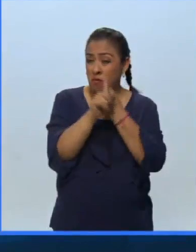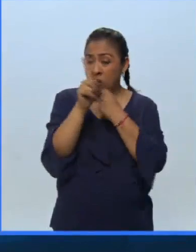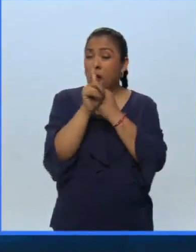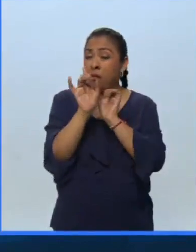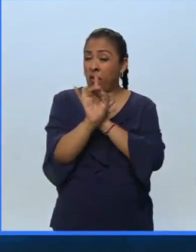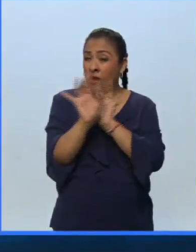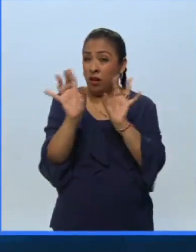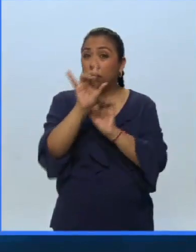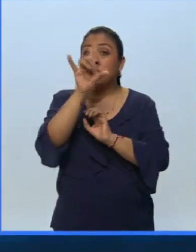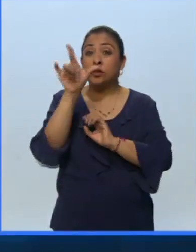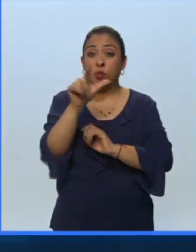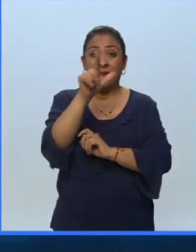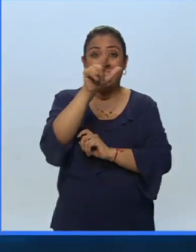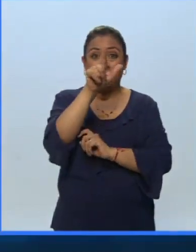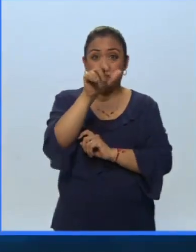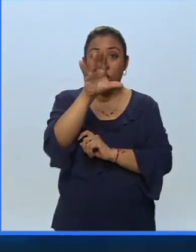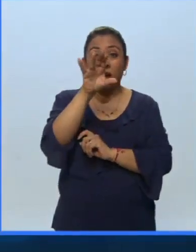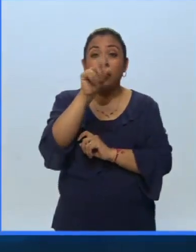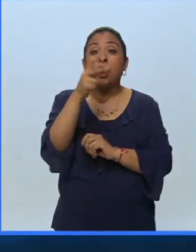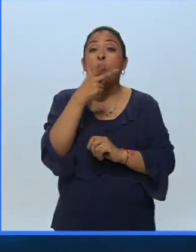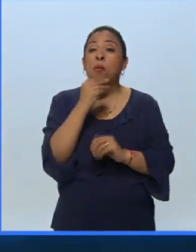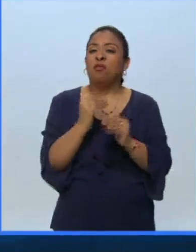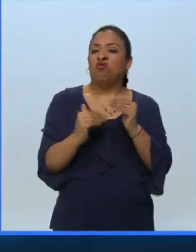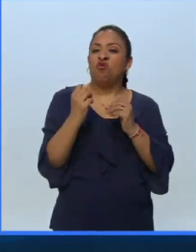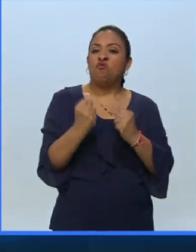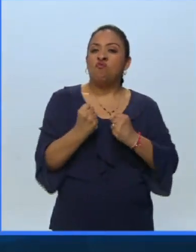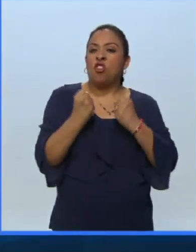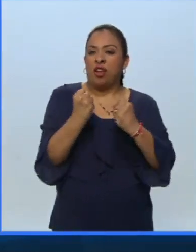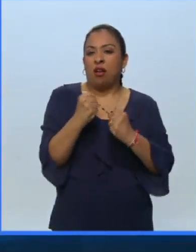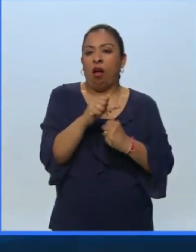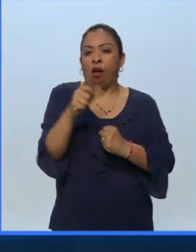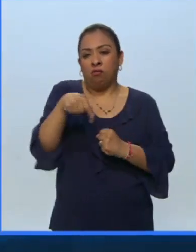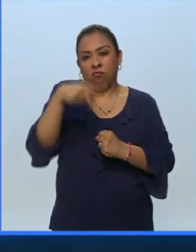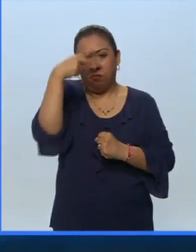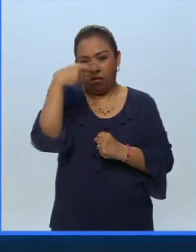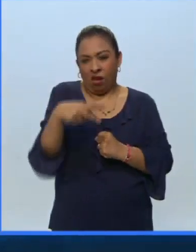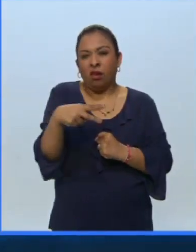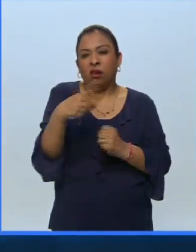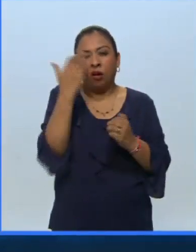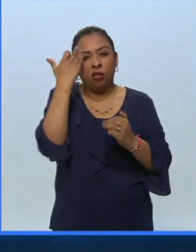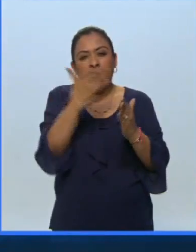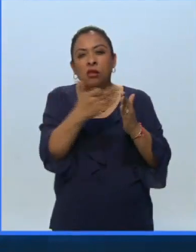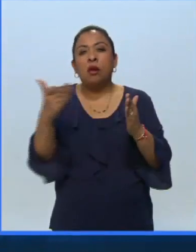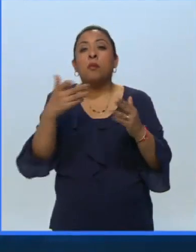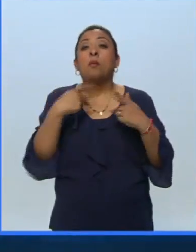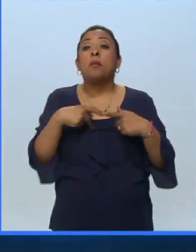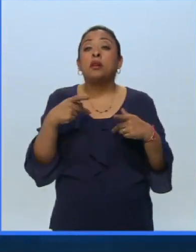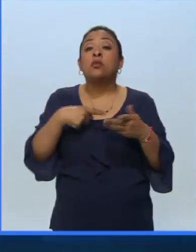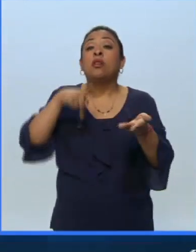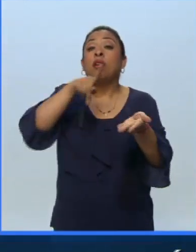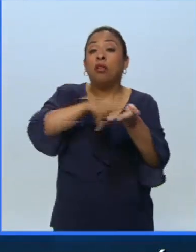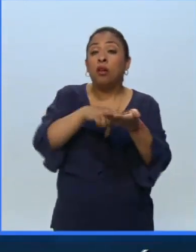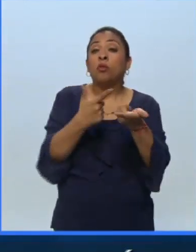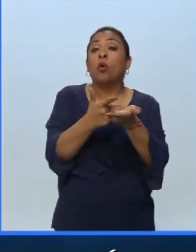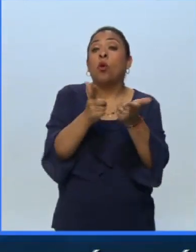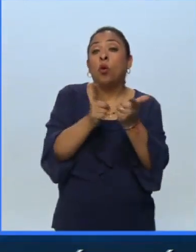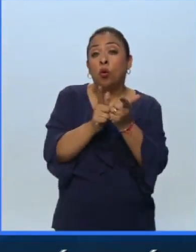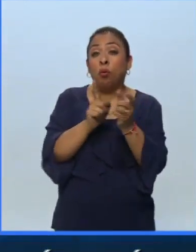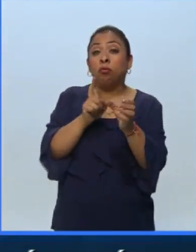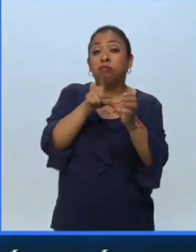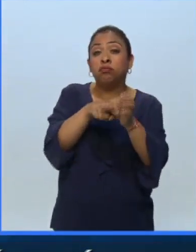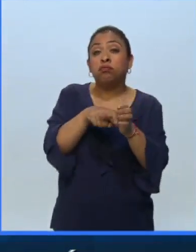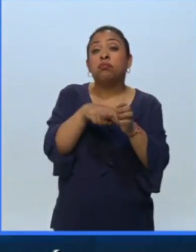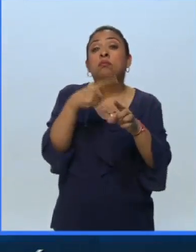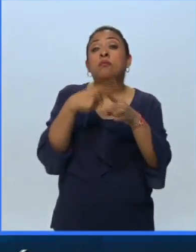Lázaro Cárdenas los hombres más poderosos que había en México en esa época eran gentes que estaban perteneciendo a los